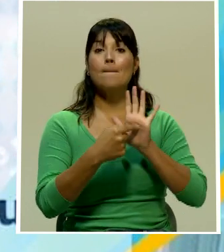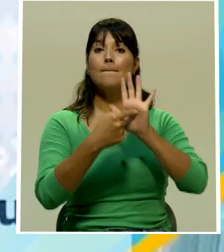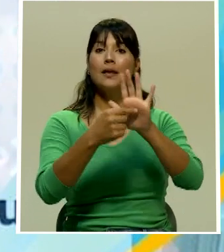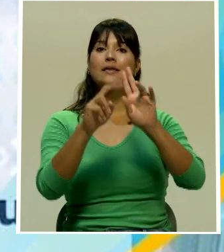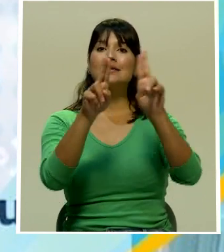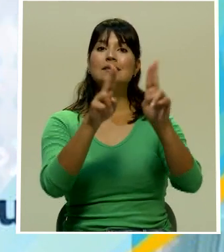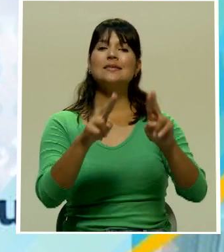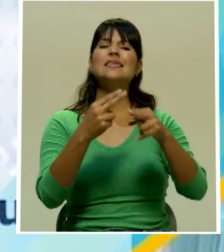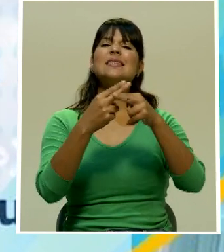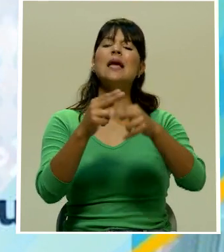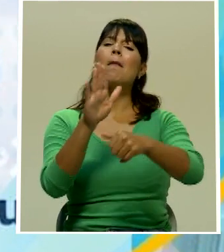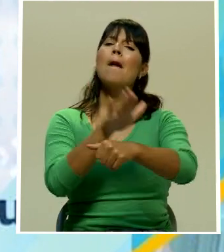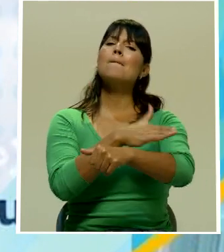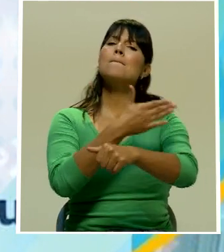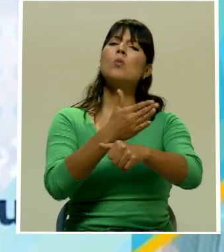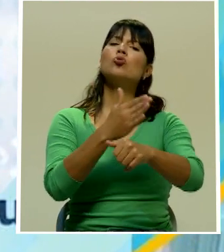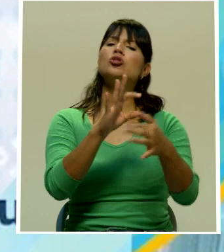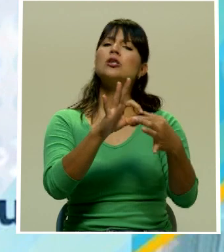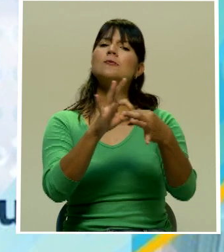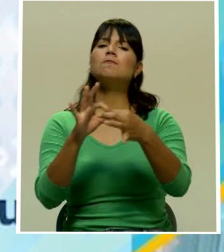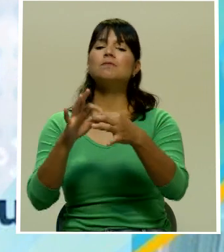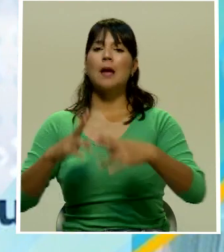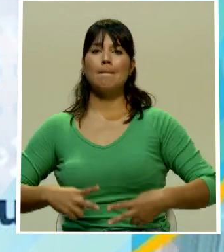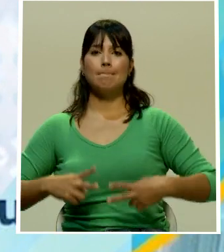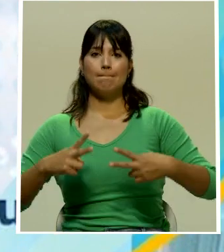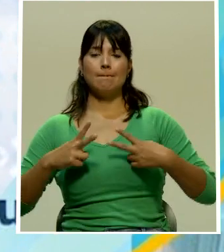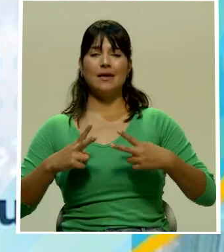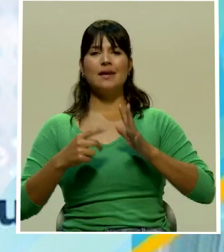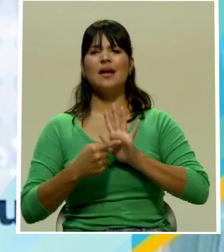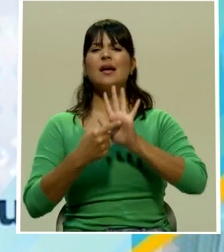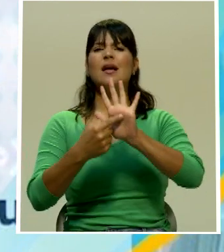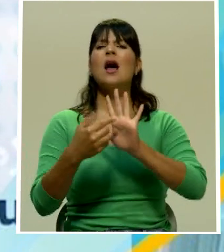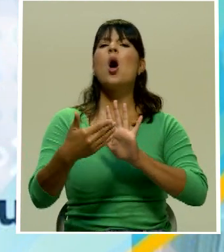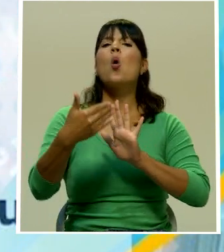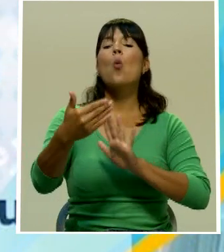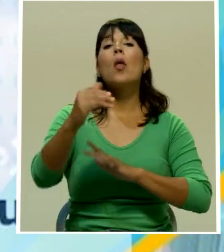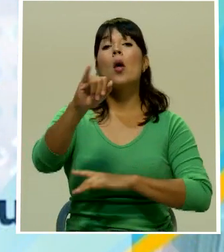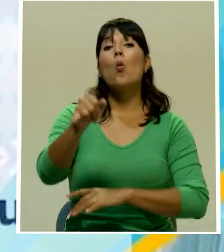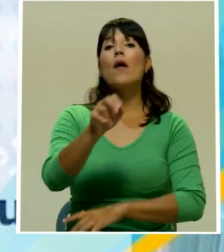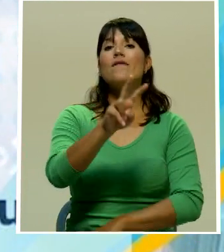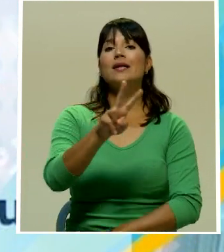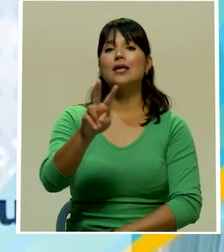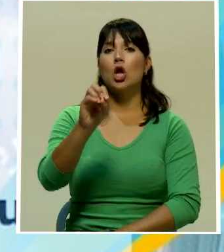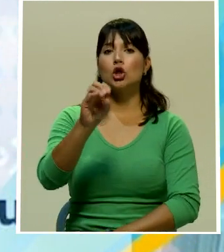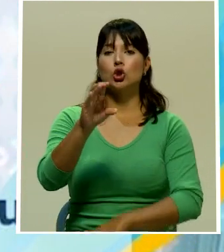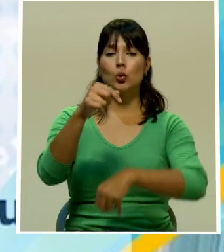La Música es Vida la transmisión de la